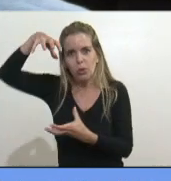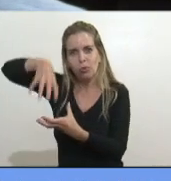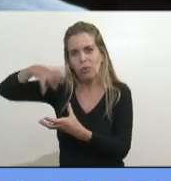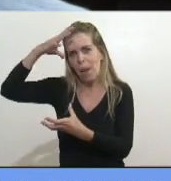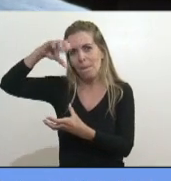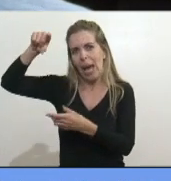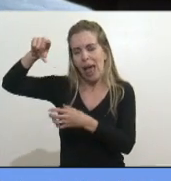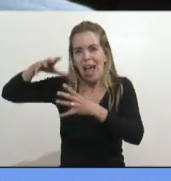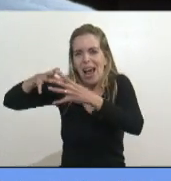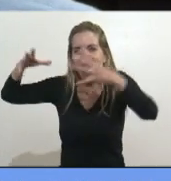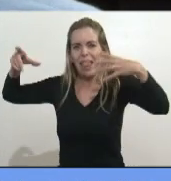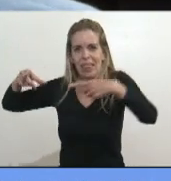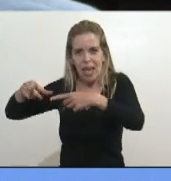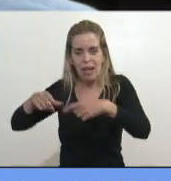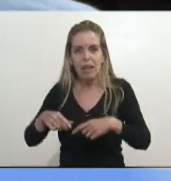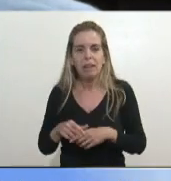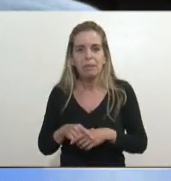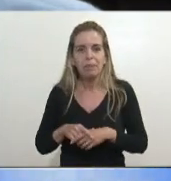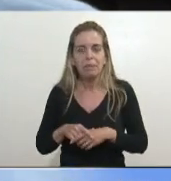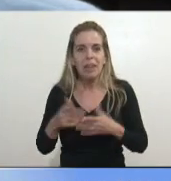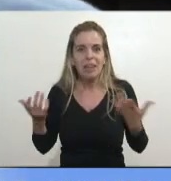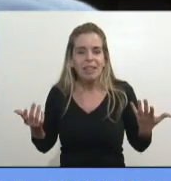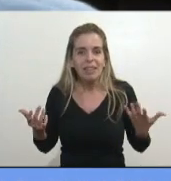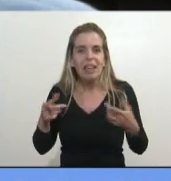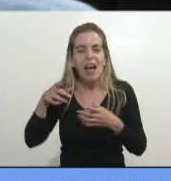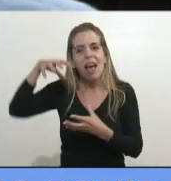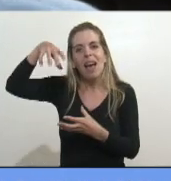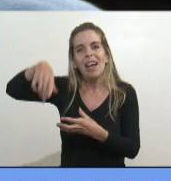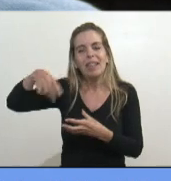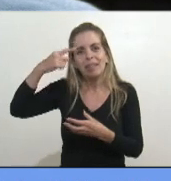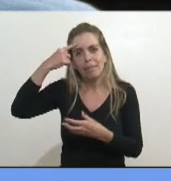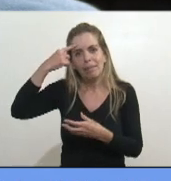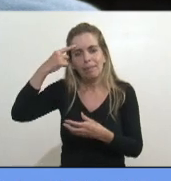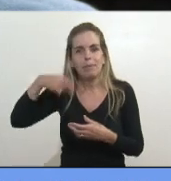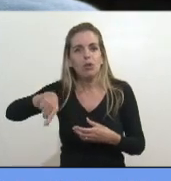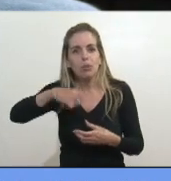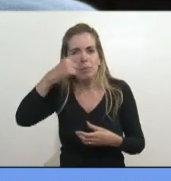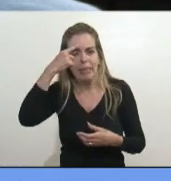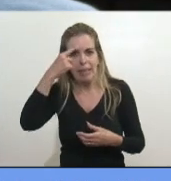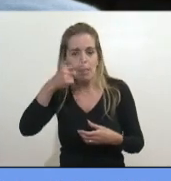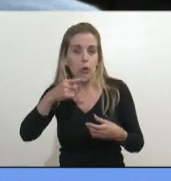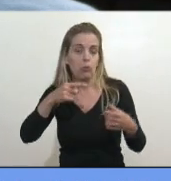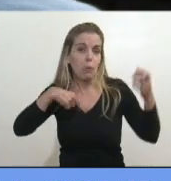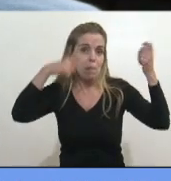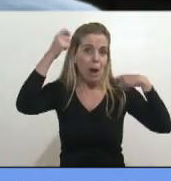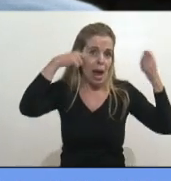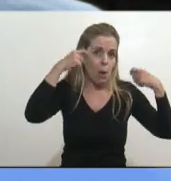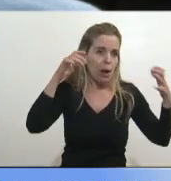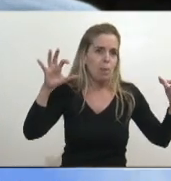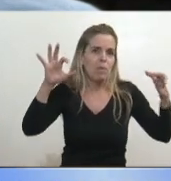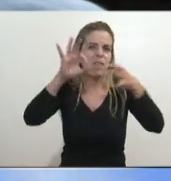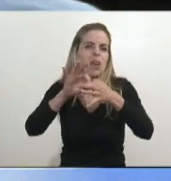Embajada de Estados Unidos. Y decía que nuestro país, el Paraguay es un país aliado de los Estados Unidos, es un país